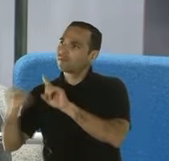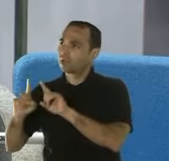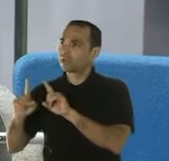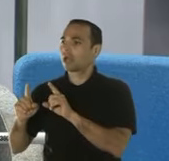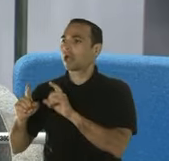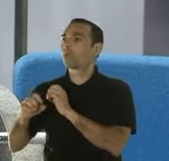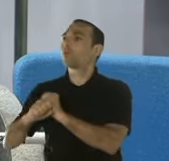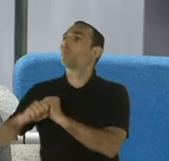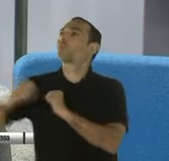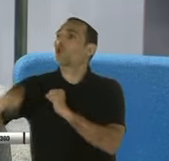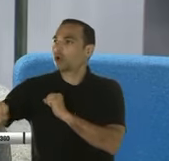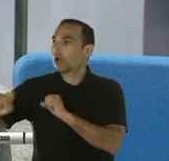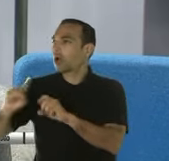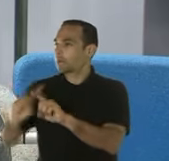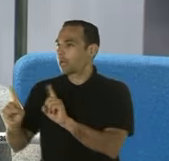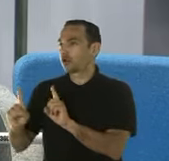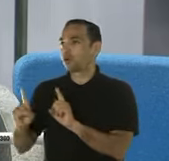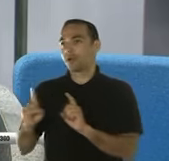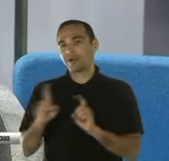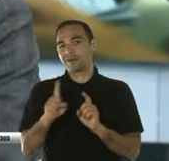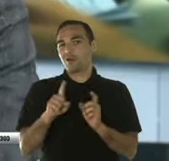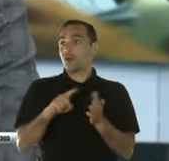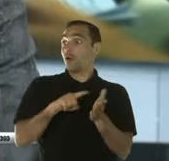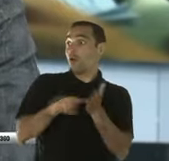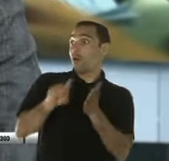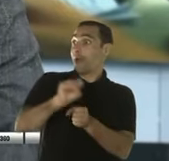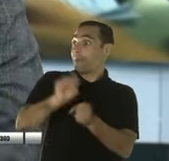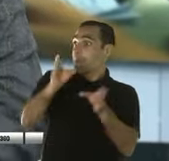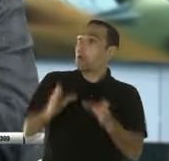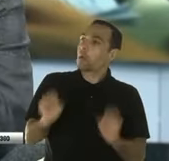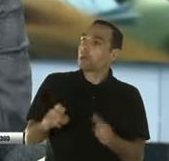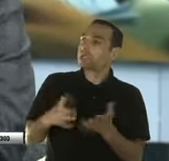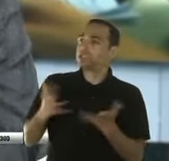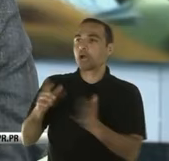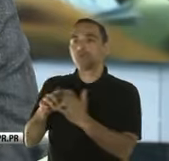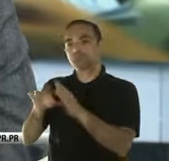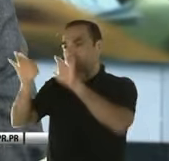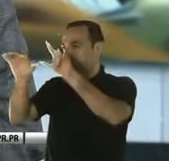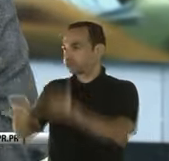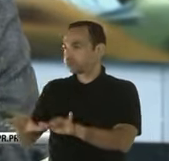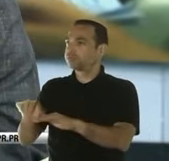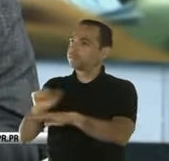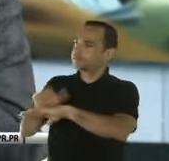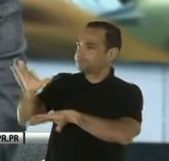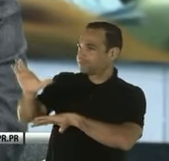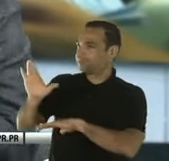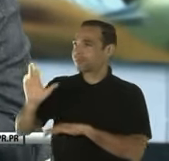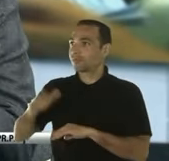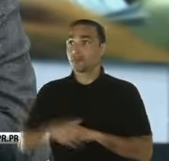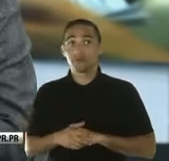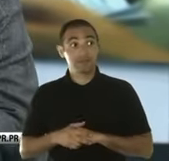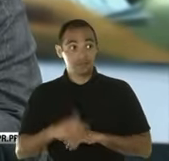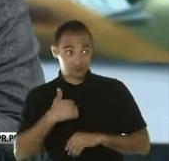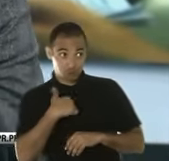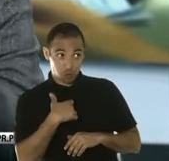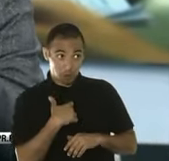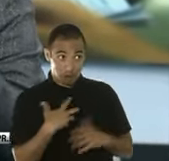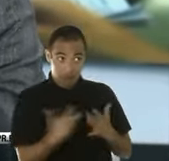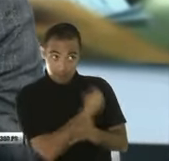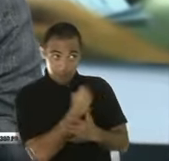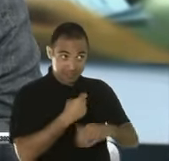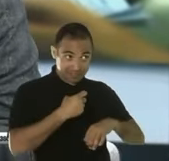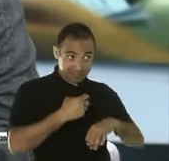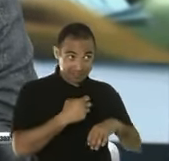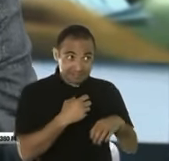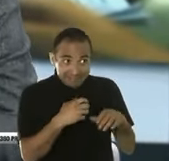pues podemos ya entonces llenar la planilla. Muchas gracias a la ACPA Elisabeles, como siempre por esta orientación. Yo también me orienté a aprovechar aquí un momentito, así que